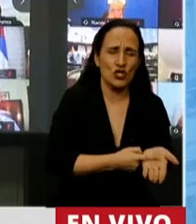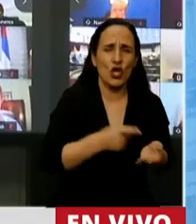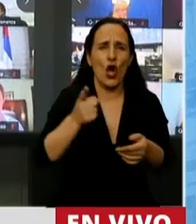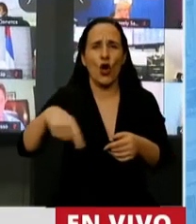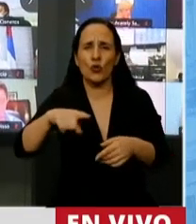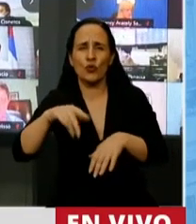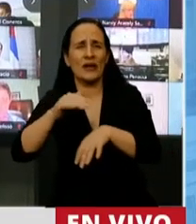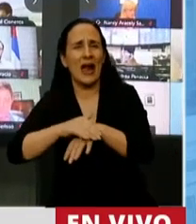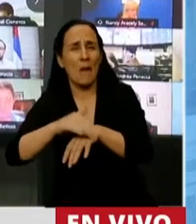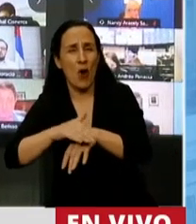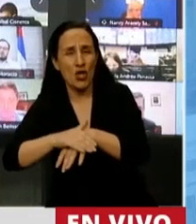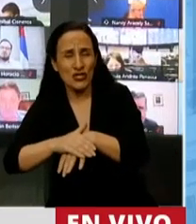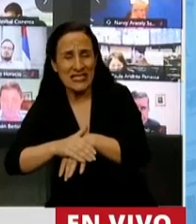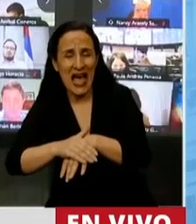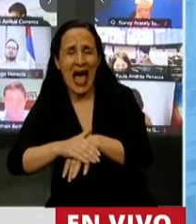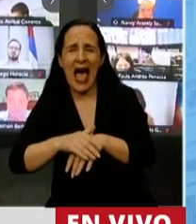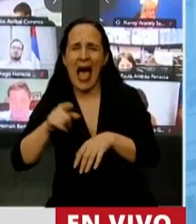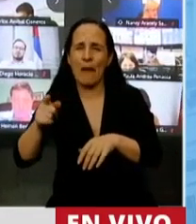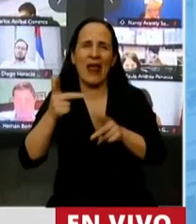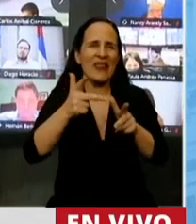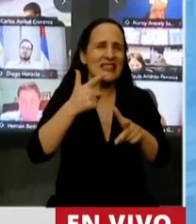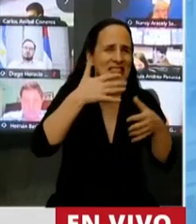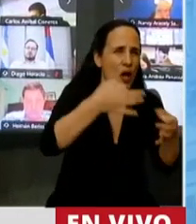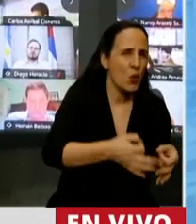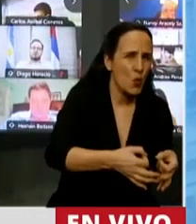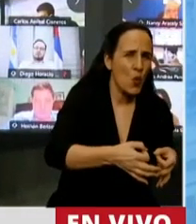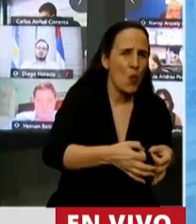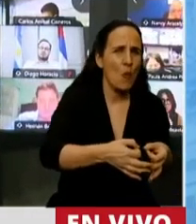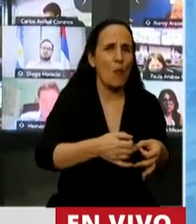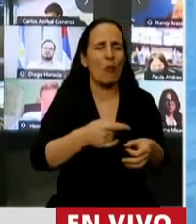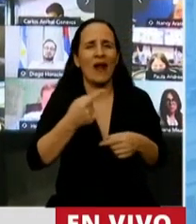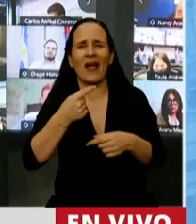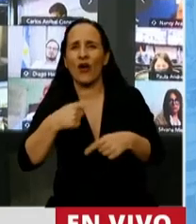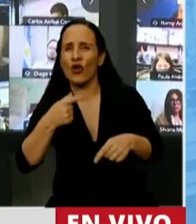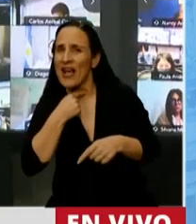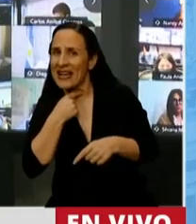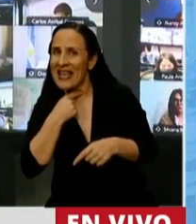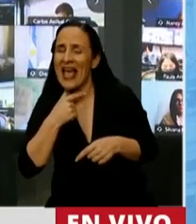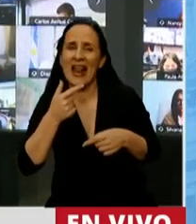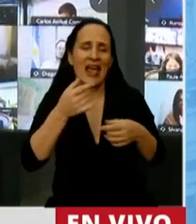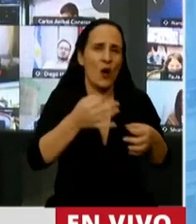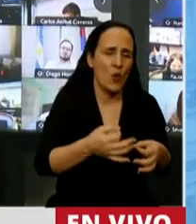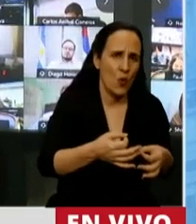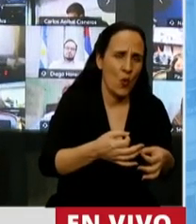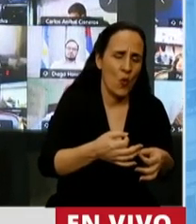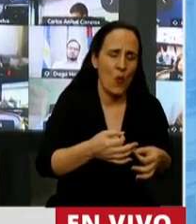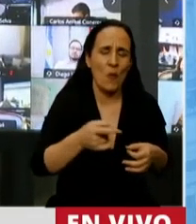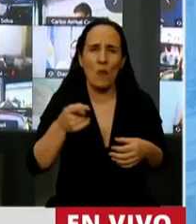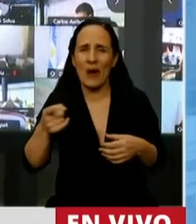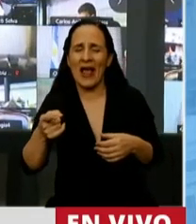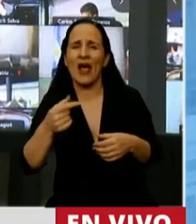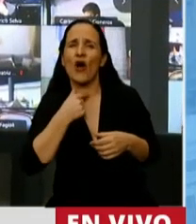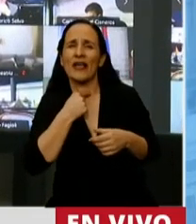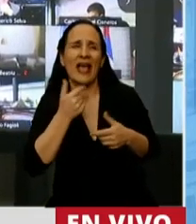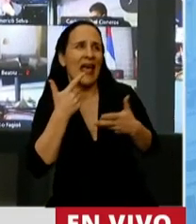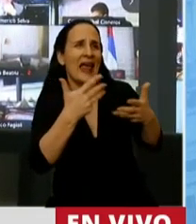presidente. Cuando les gusta estar en los Zoom participando de la pantalla en la que está el presidente. Pero a la hora